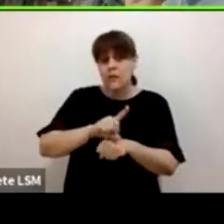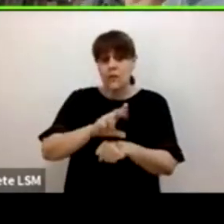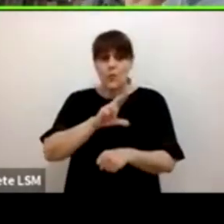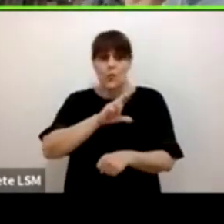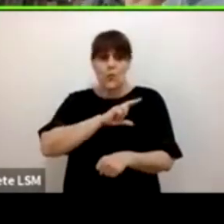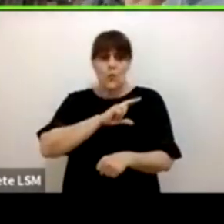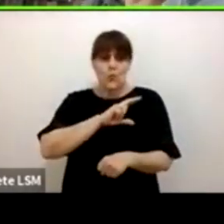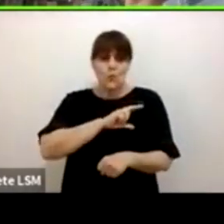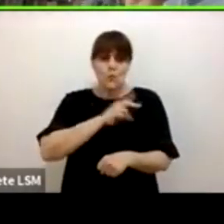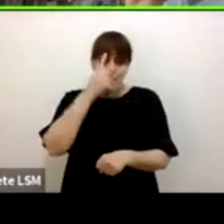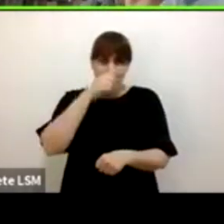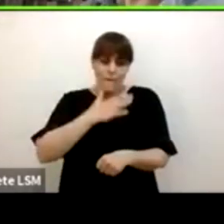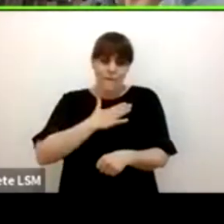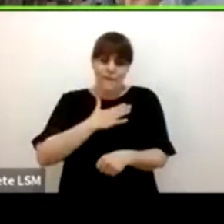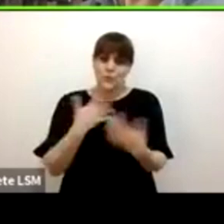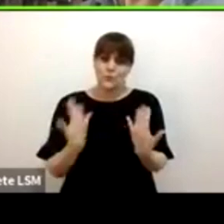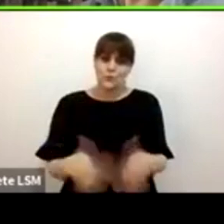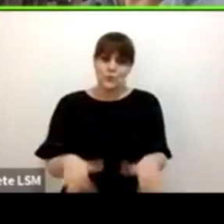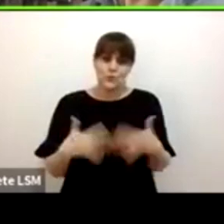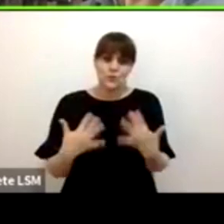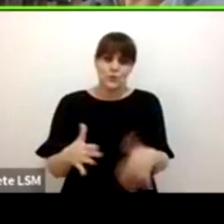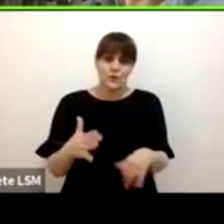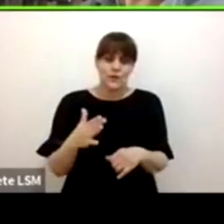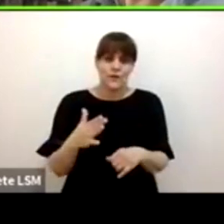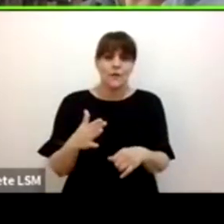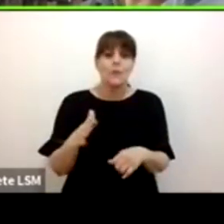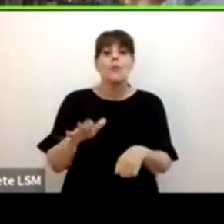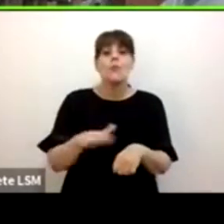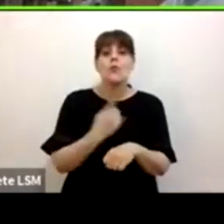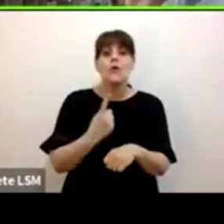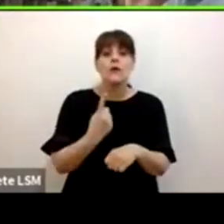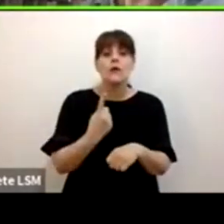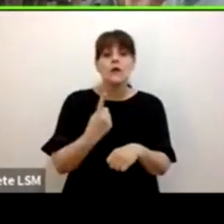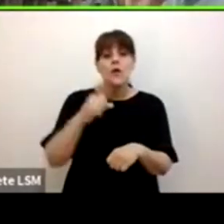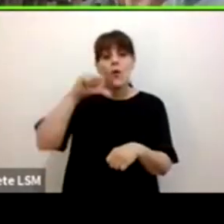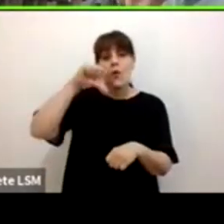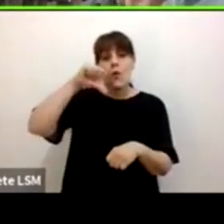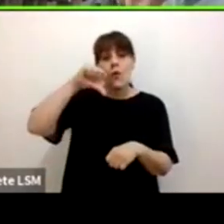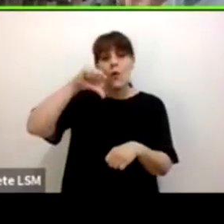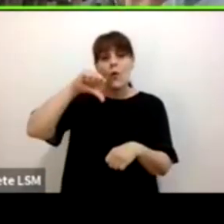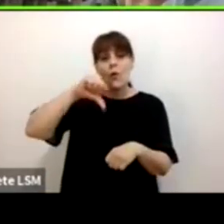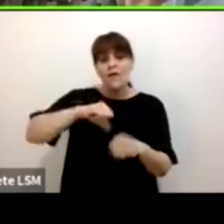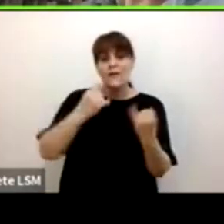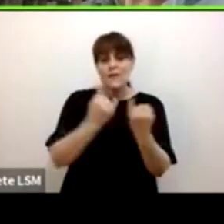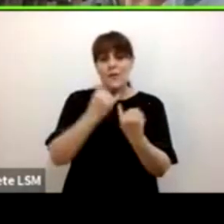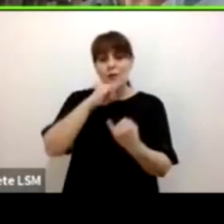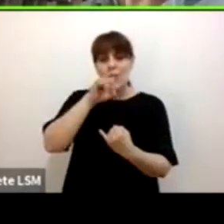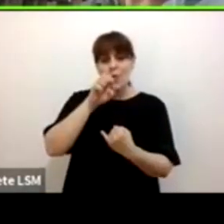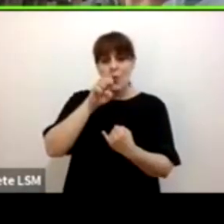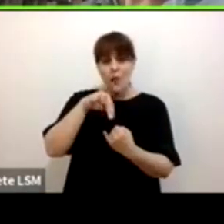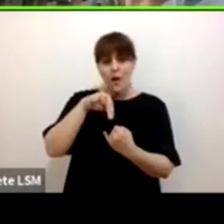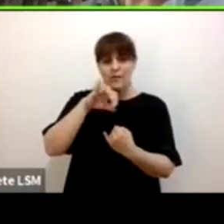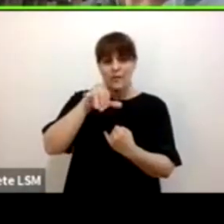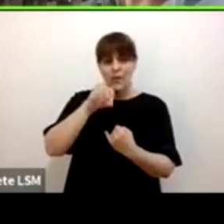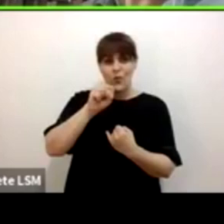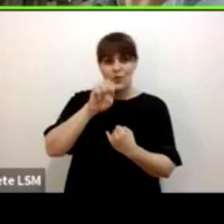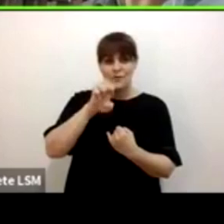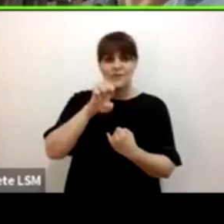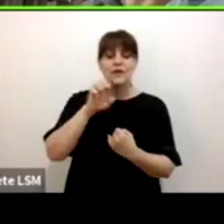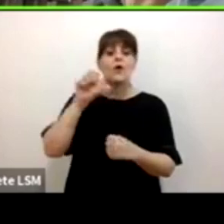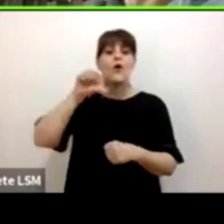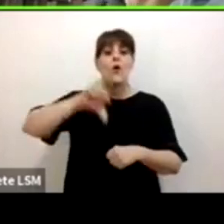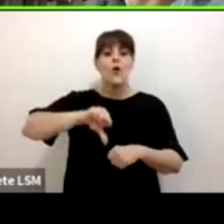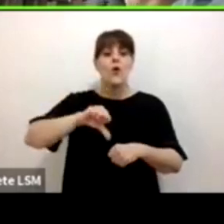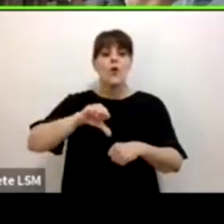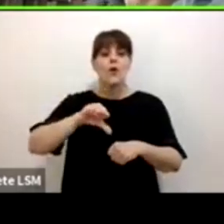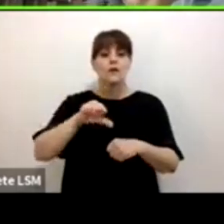para mí en lo personal porque hoy, Juan José quizá también pues lo tenga ahí en la cabeza, hoy se